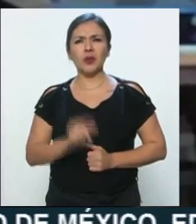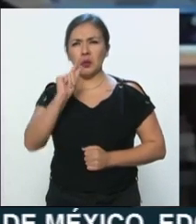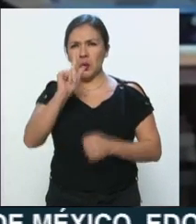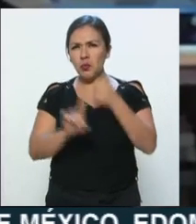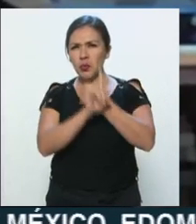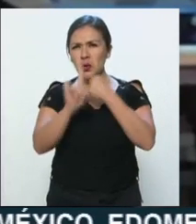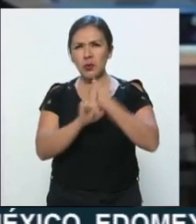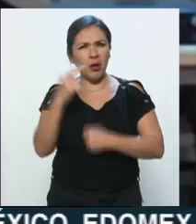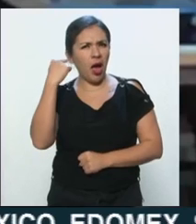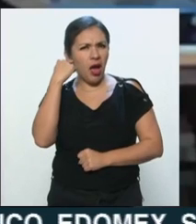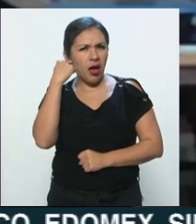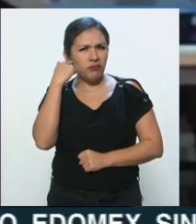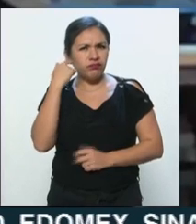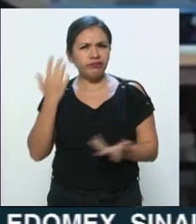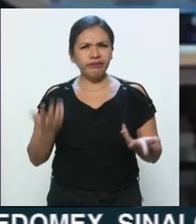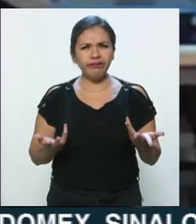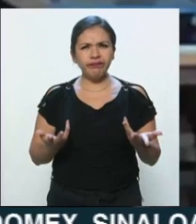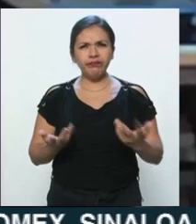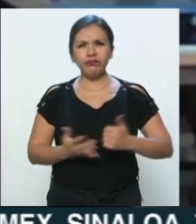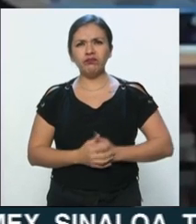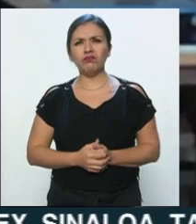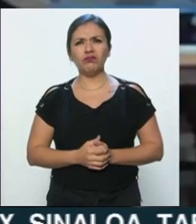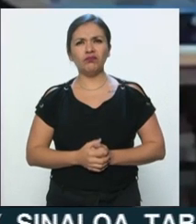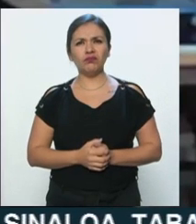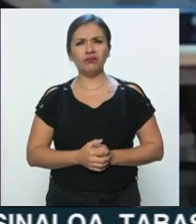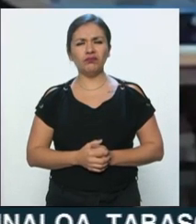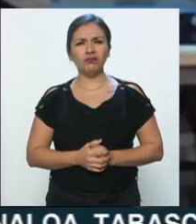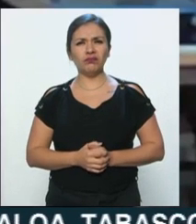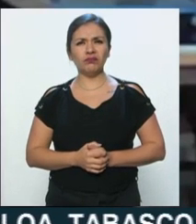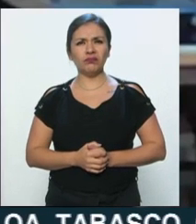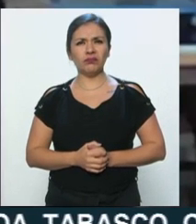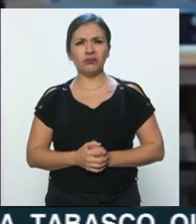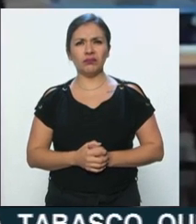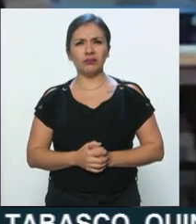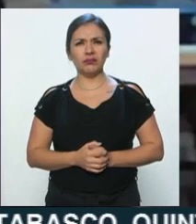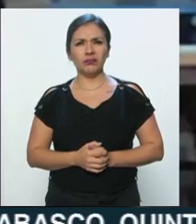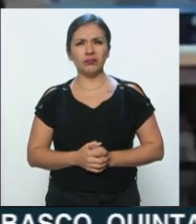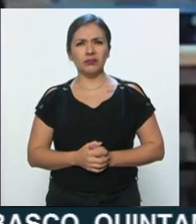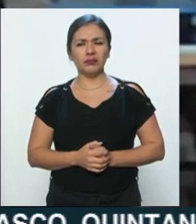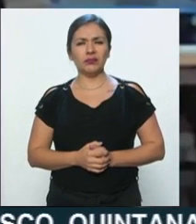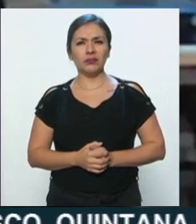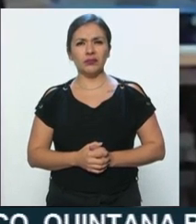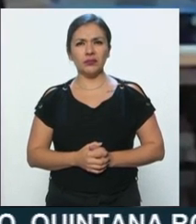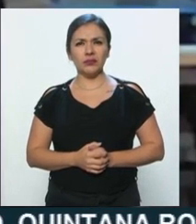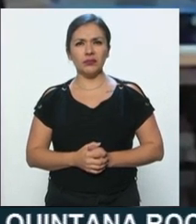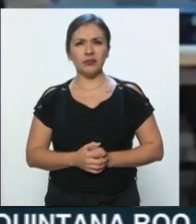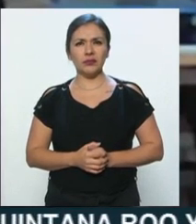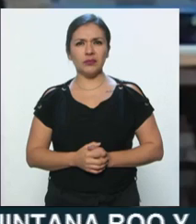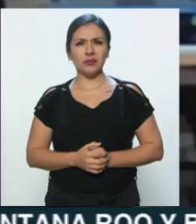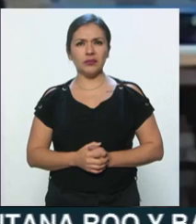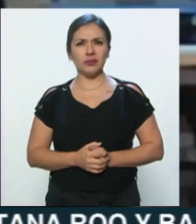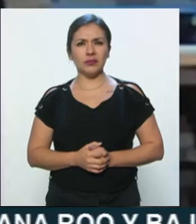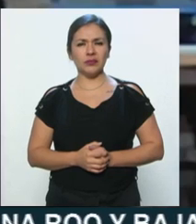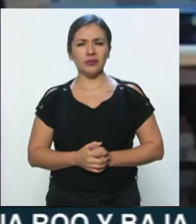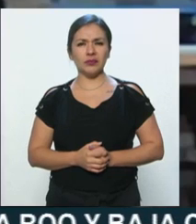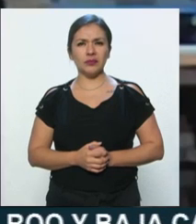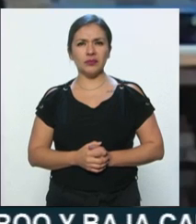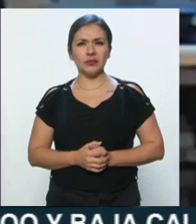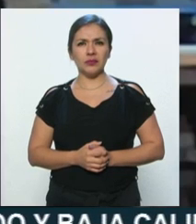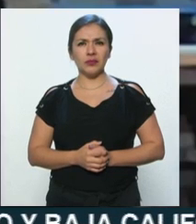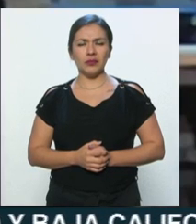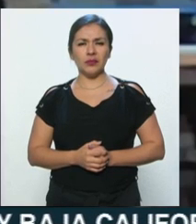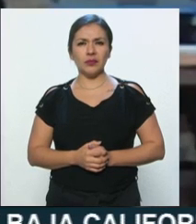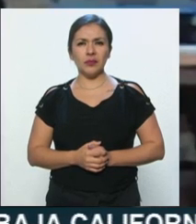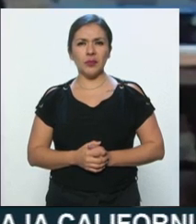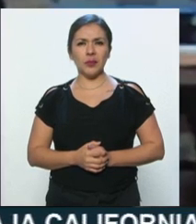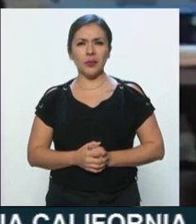¿Tú me escuchas bien? Bueno, pues es pertinente en estos momentos en que entramos en la